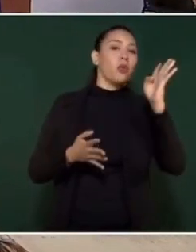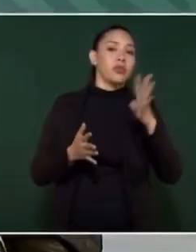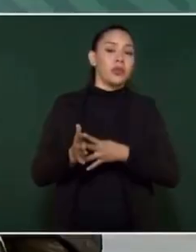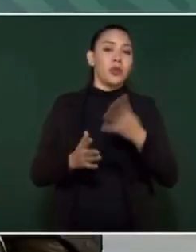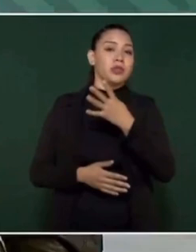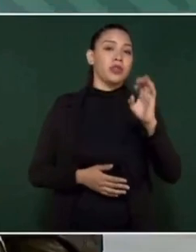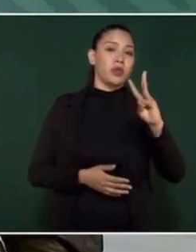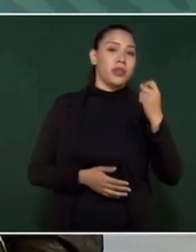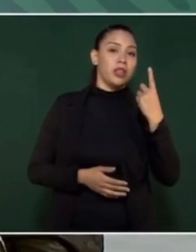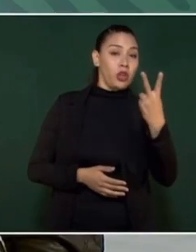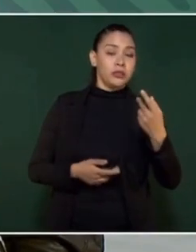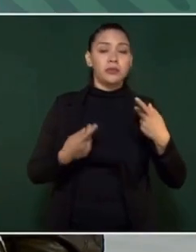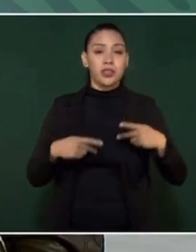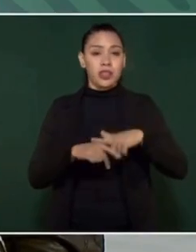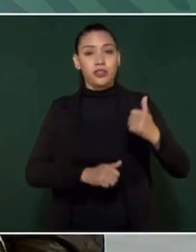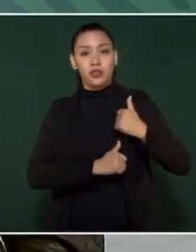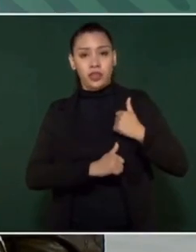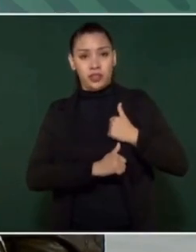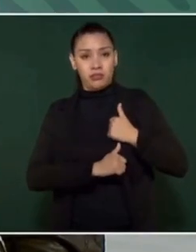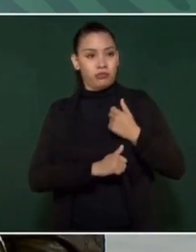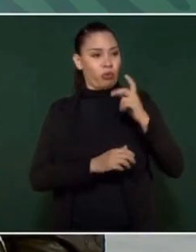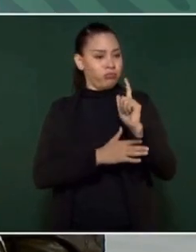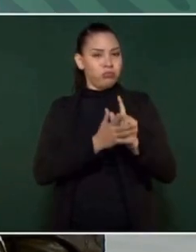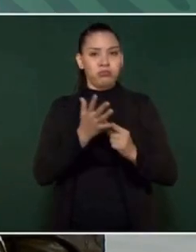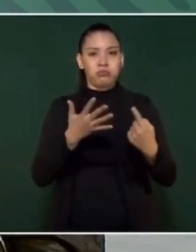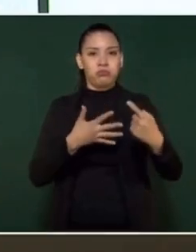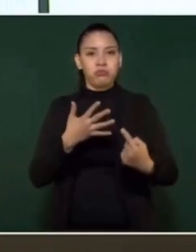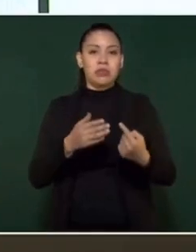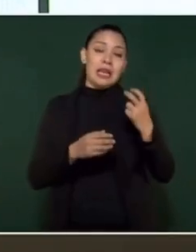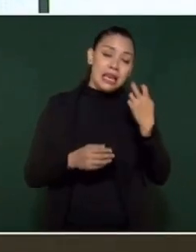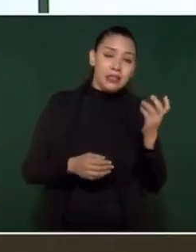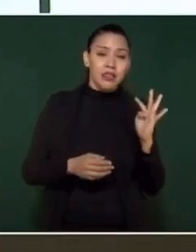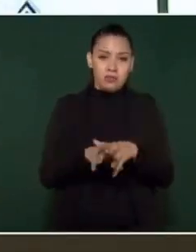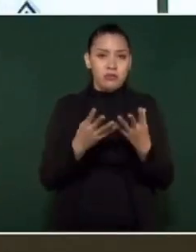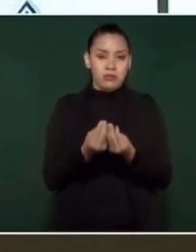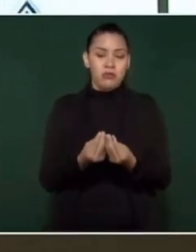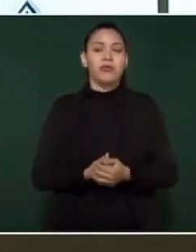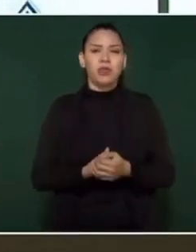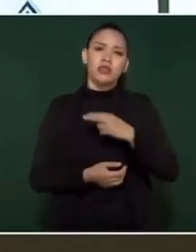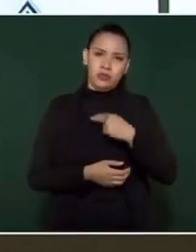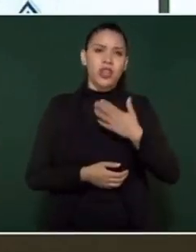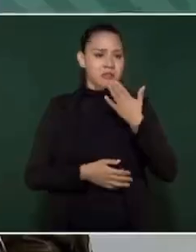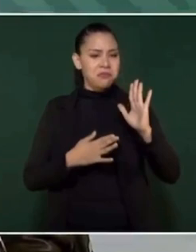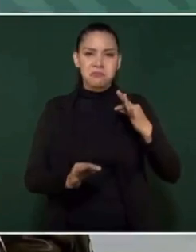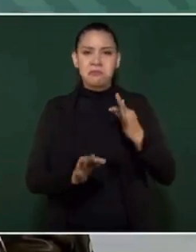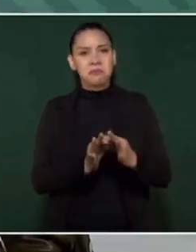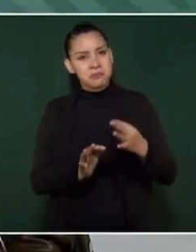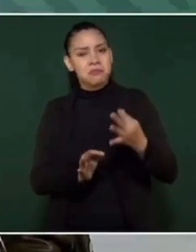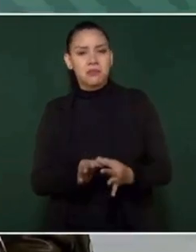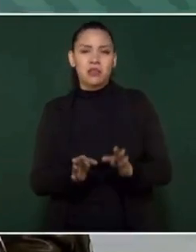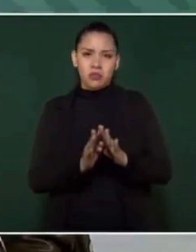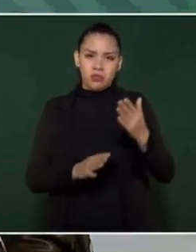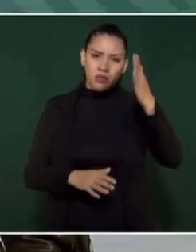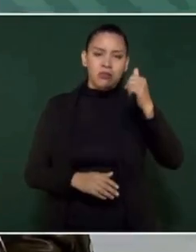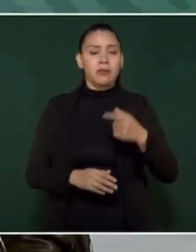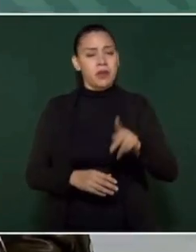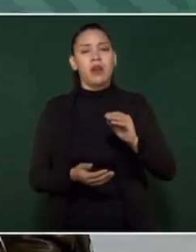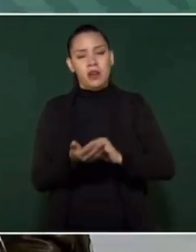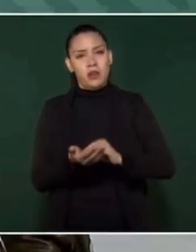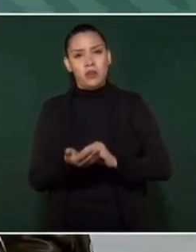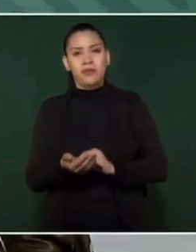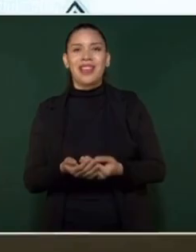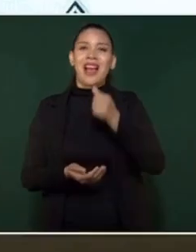492 soldados, pues esto es lo que ha ayudado mucho. Hemos cumplido con nuestro compromiso, aún